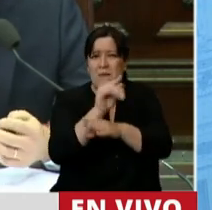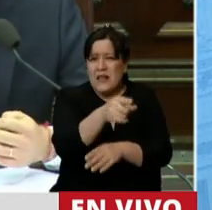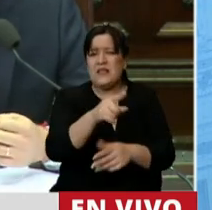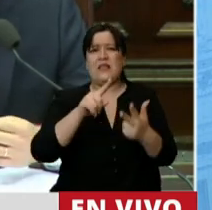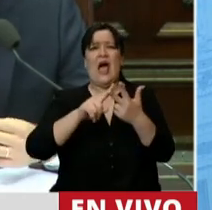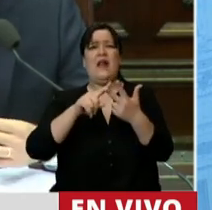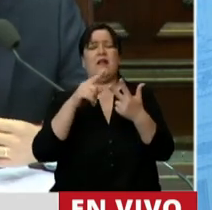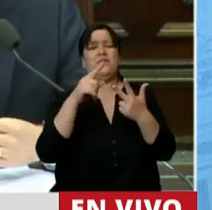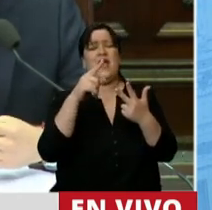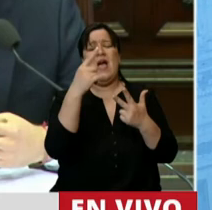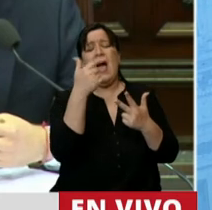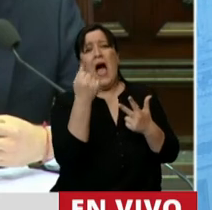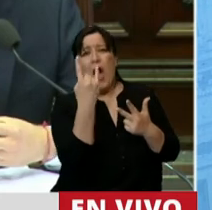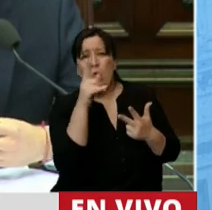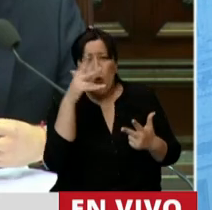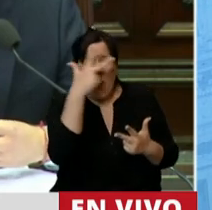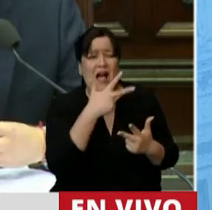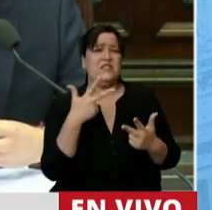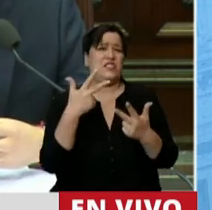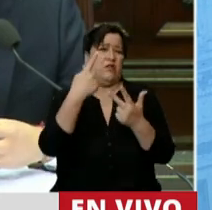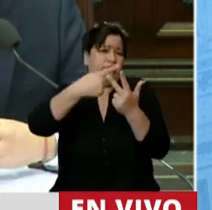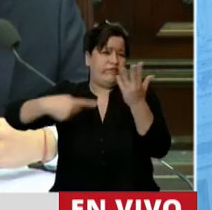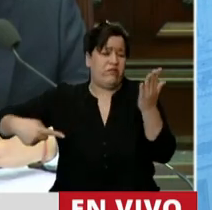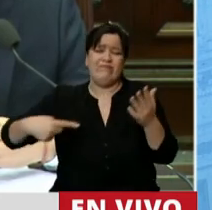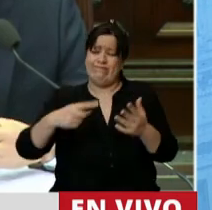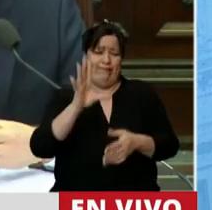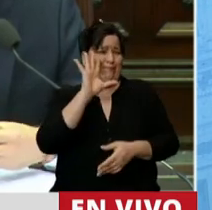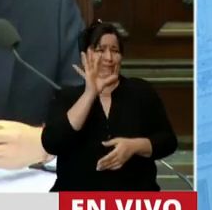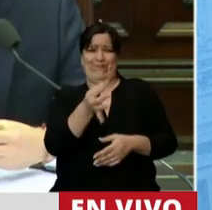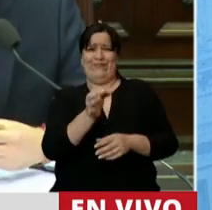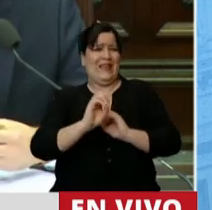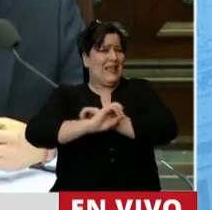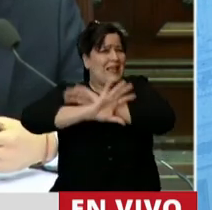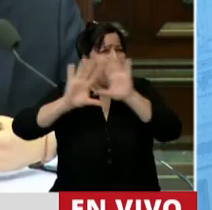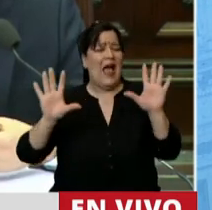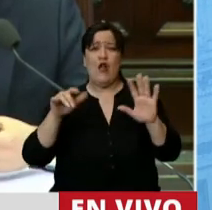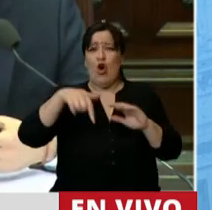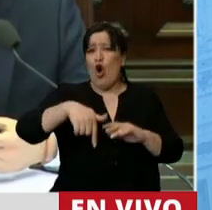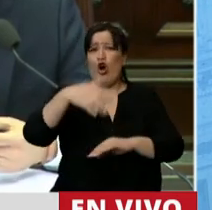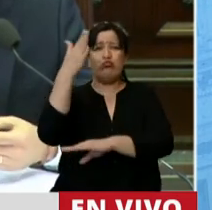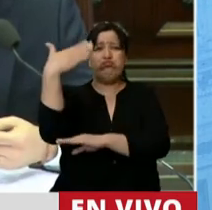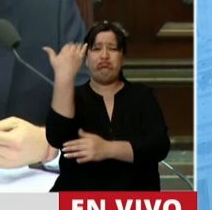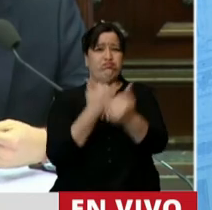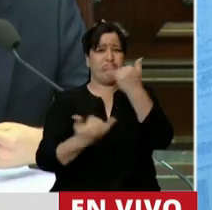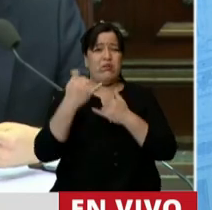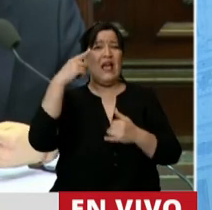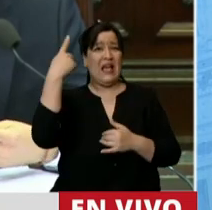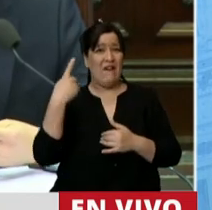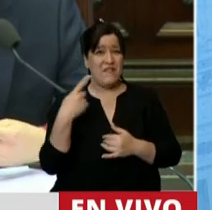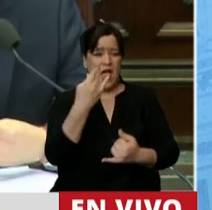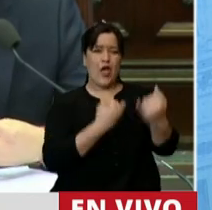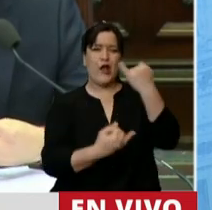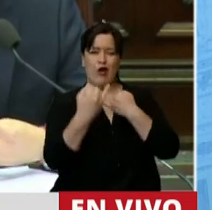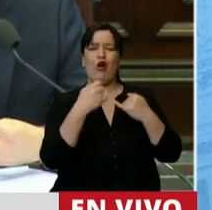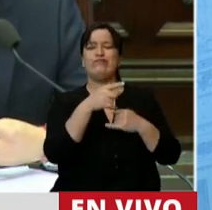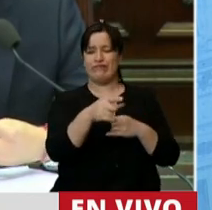universales. Queda claro, señor presidente, a lo largo de todo el día y de la exposición de nuestro jefe de gabinete, cuál es